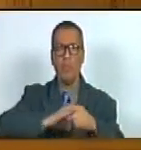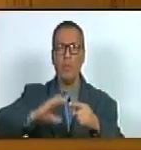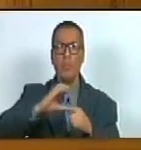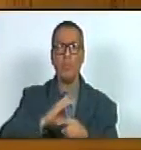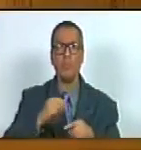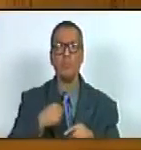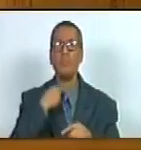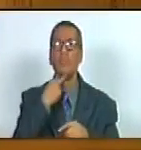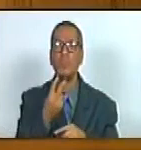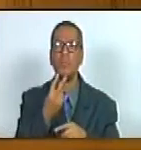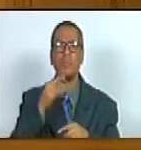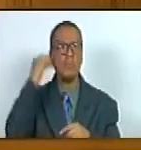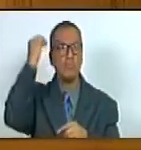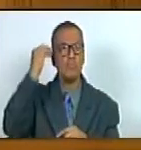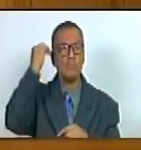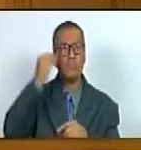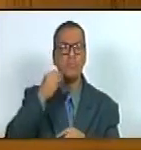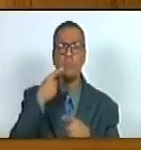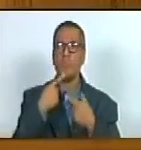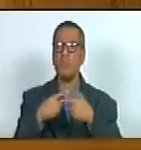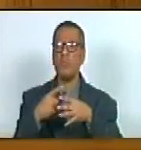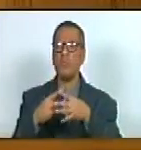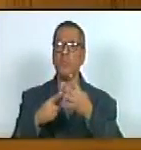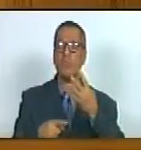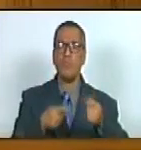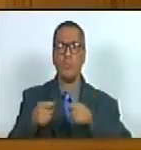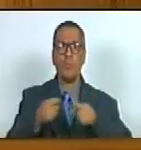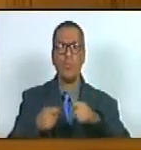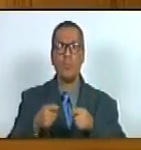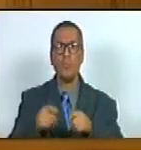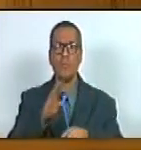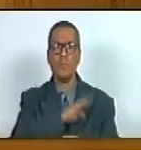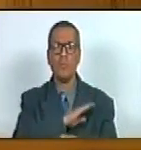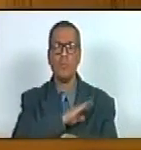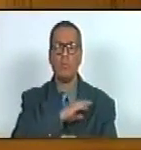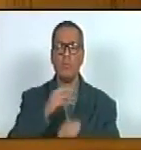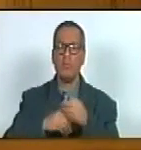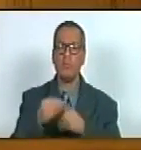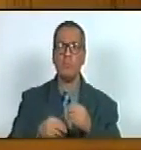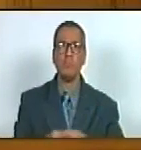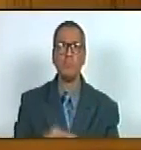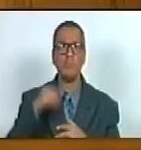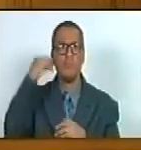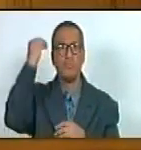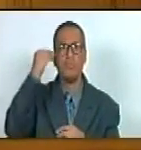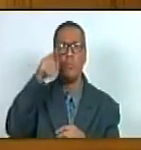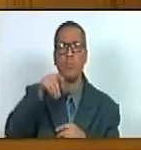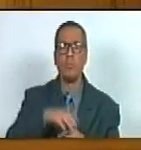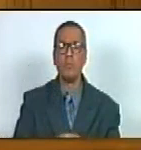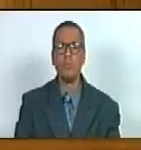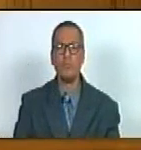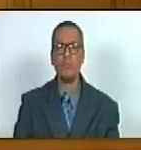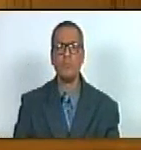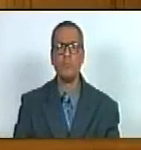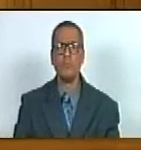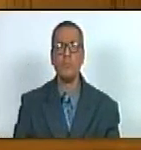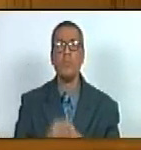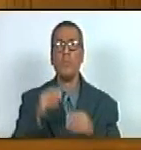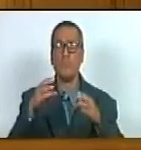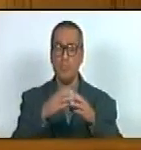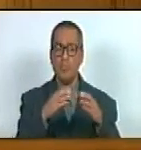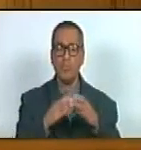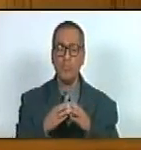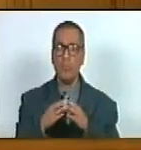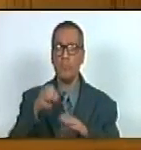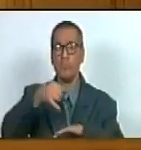expresiones de pensamiento o cualquier otra actividad propia de su condición considerando que como grupos